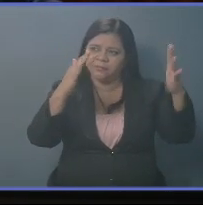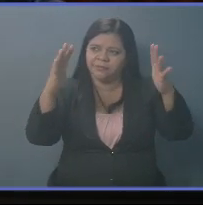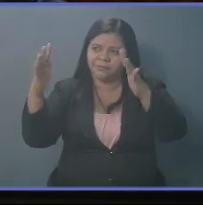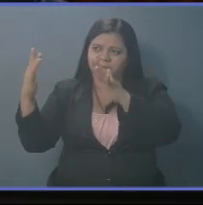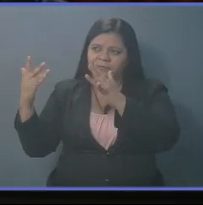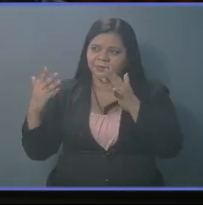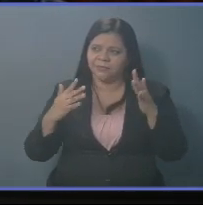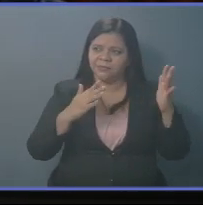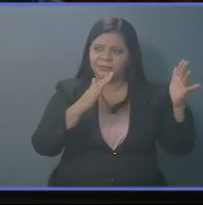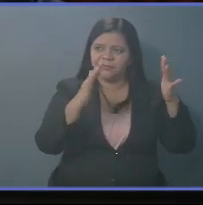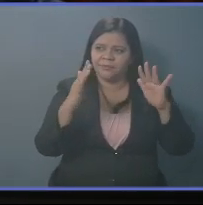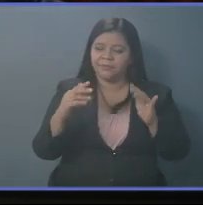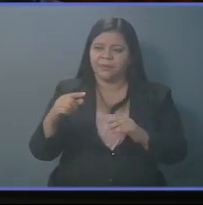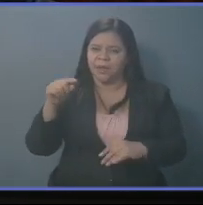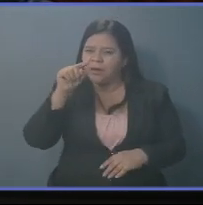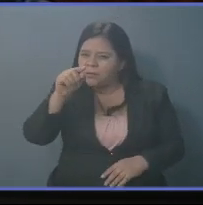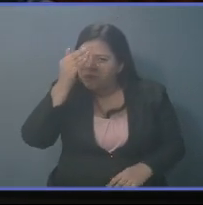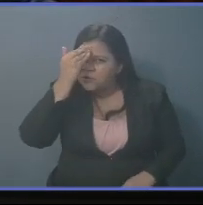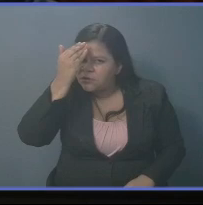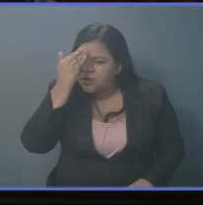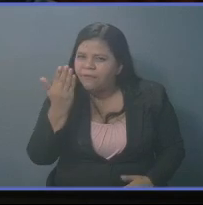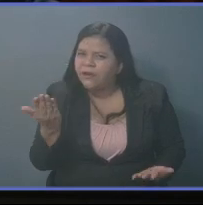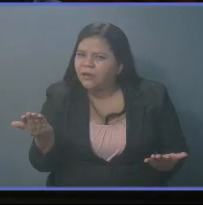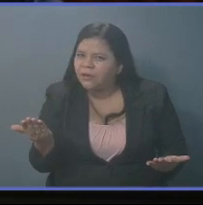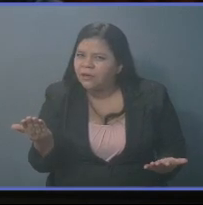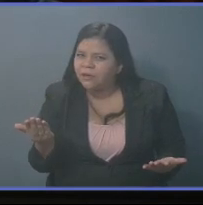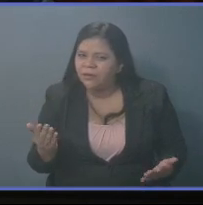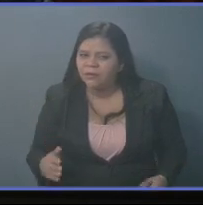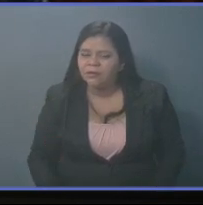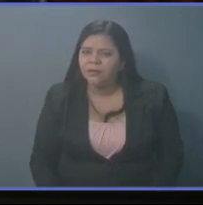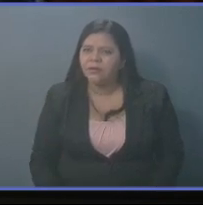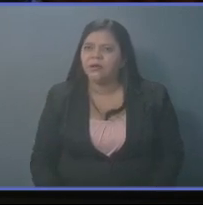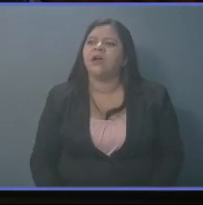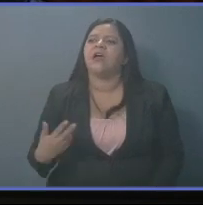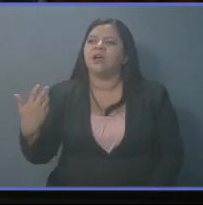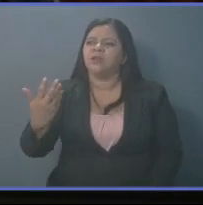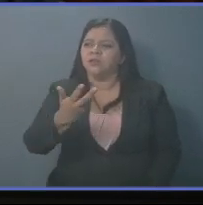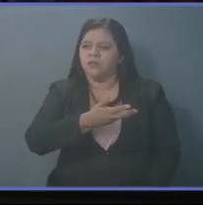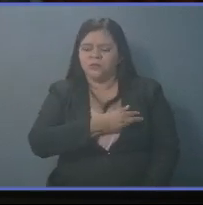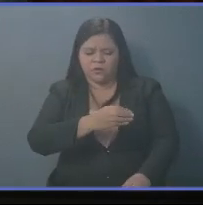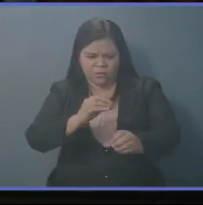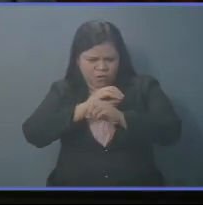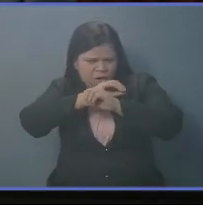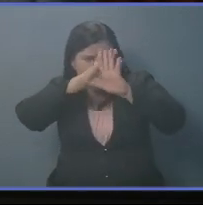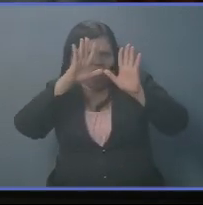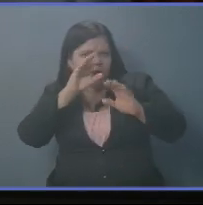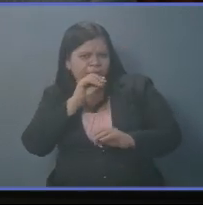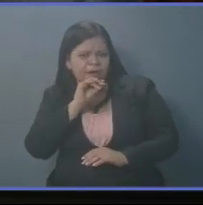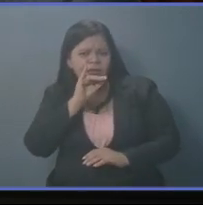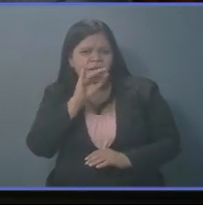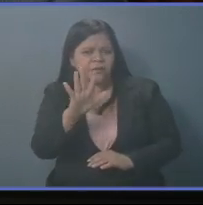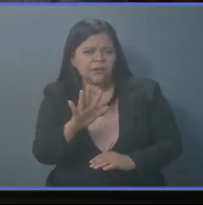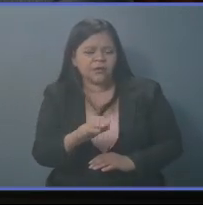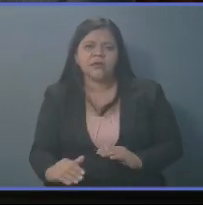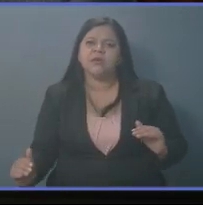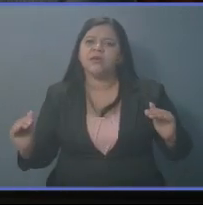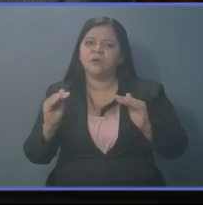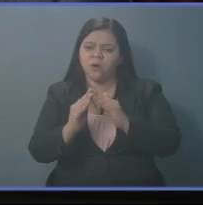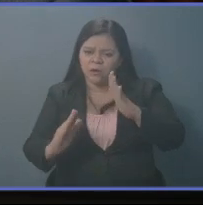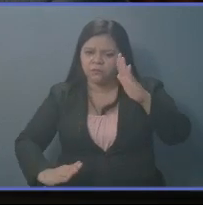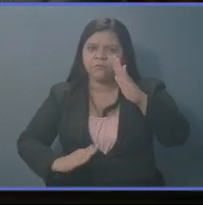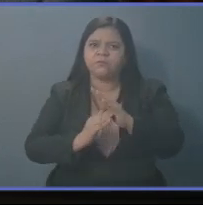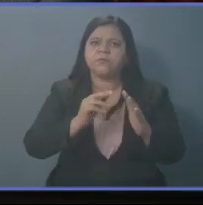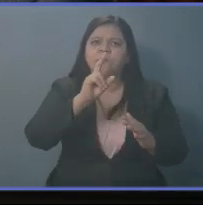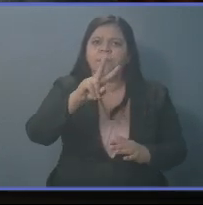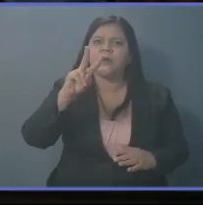Pero ¿sabe qué? Debemos de ser enfáticos que también suspenda los 22